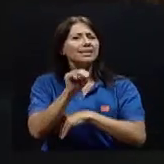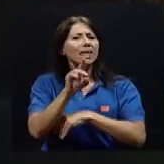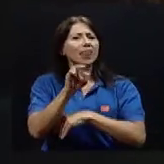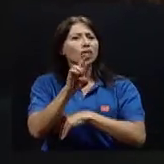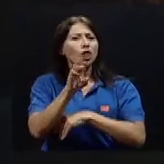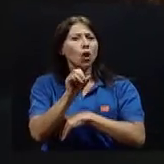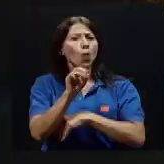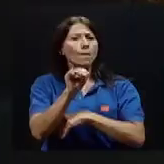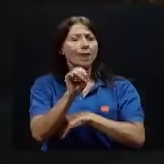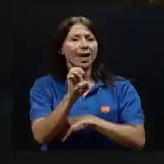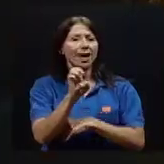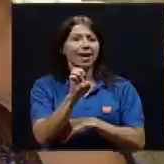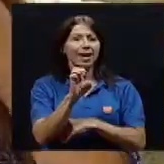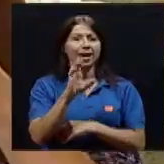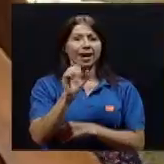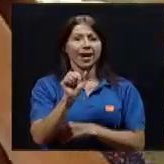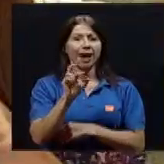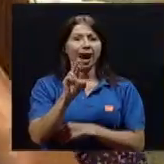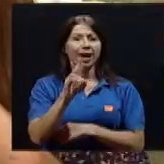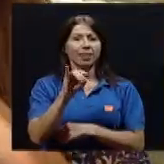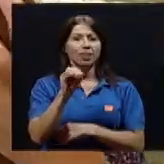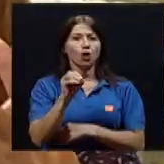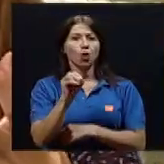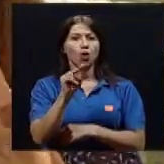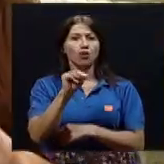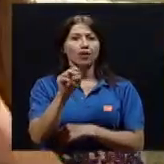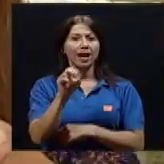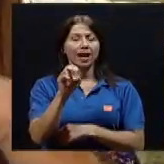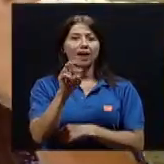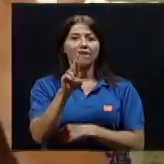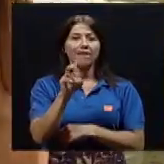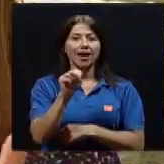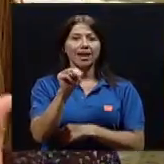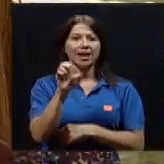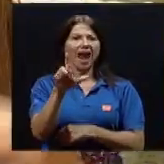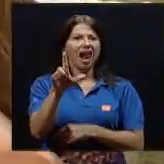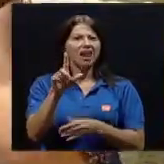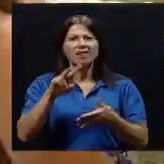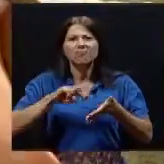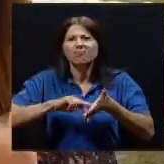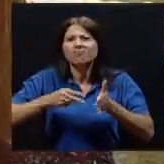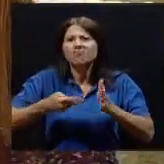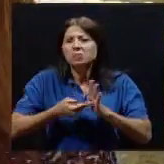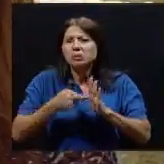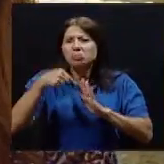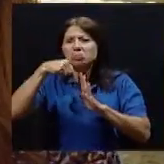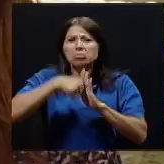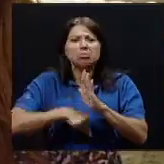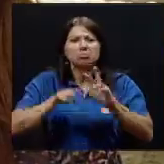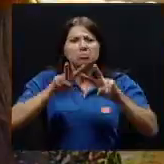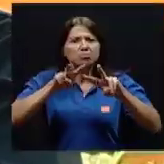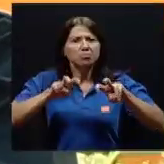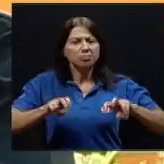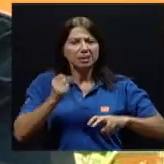hablarlo, porque todavía no nos queda muy claro el concepto, para poder clarificarlo, ¿a qué nos estamos refiriendo?